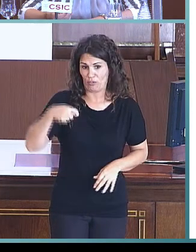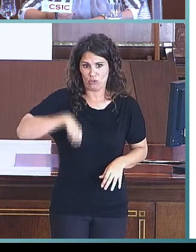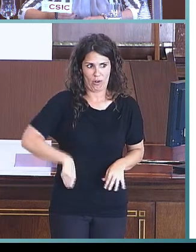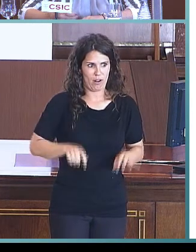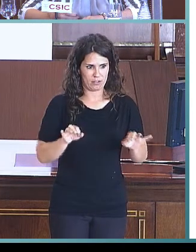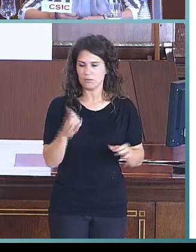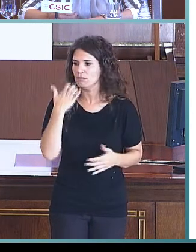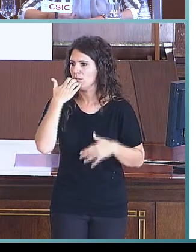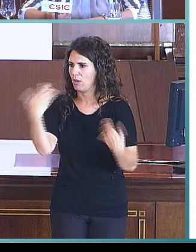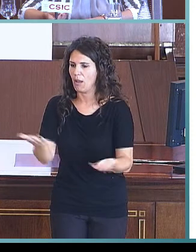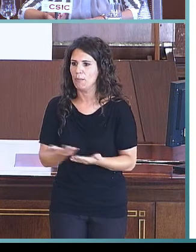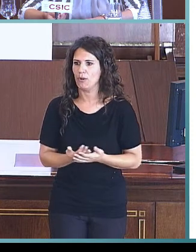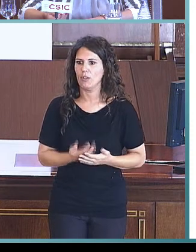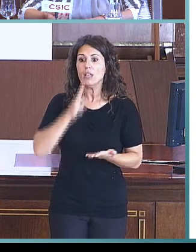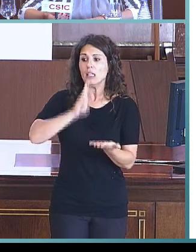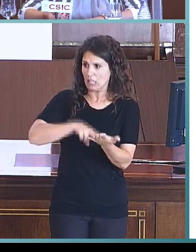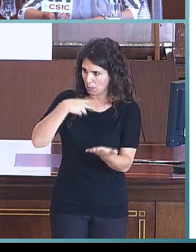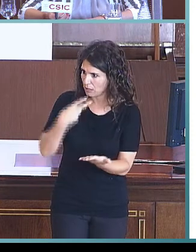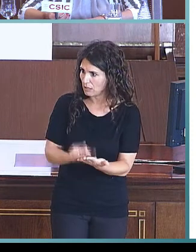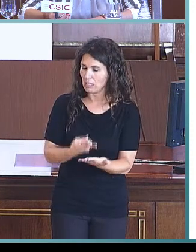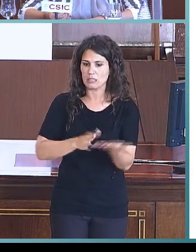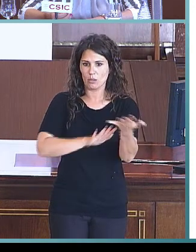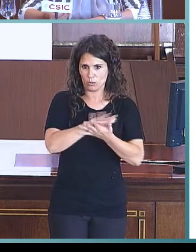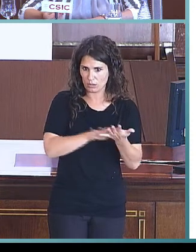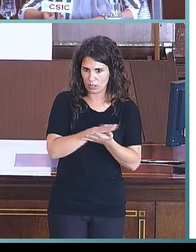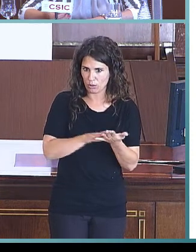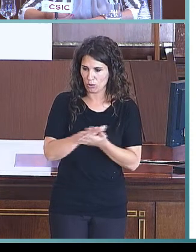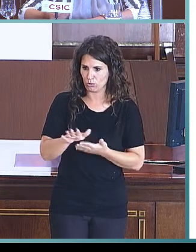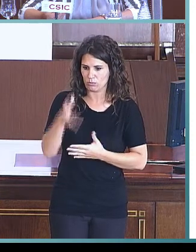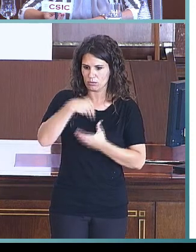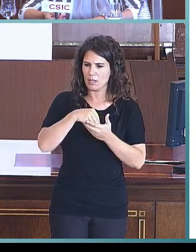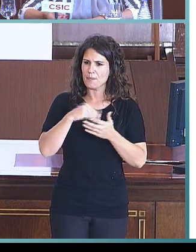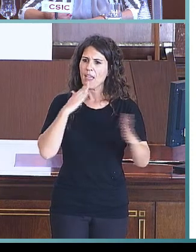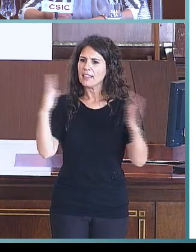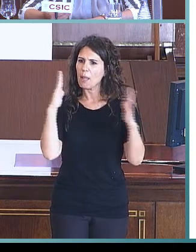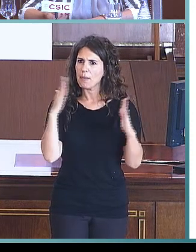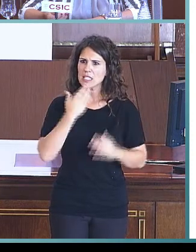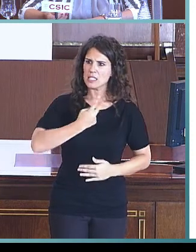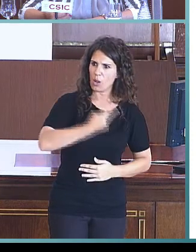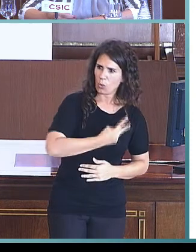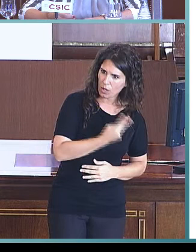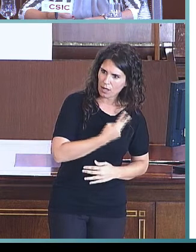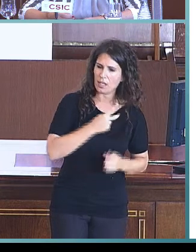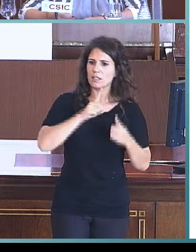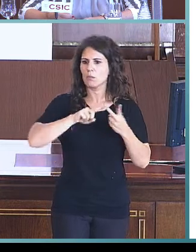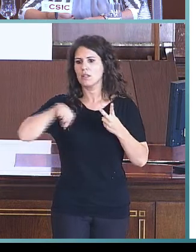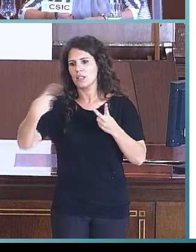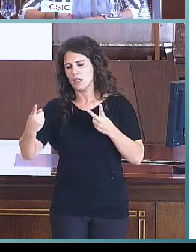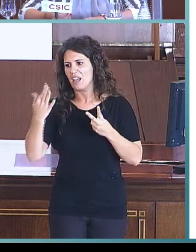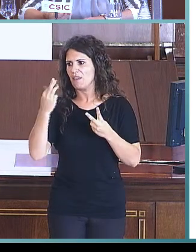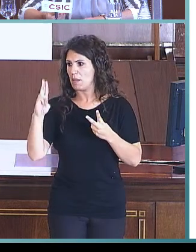como son los intérpretes de lengua de signos en las etapas de secundaria y de formación profesional.